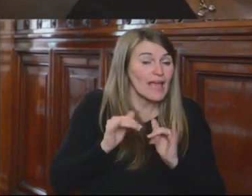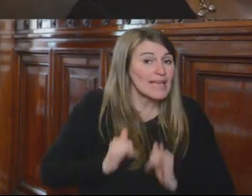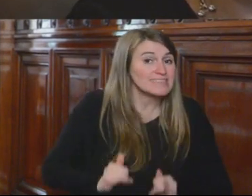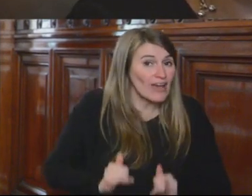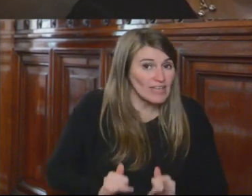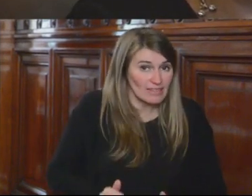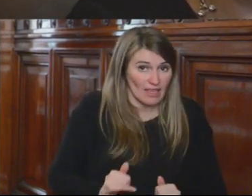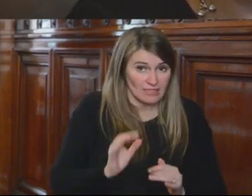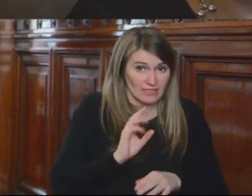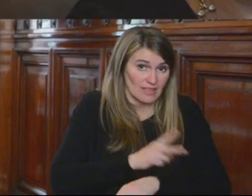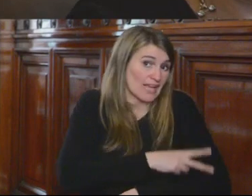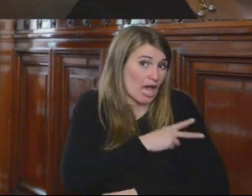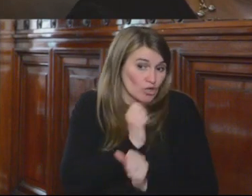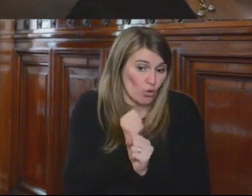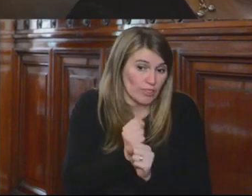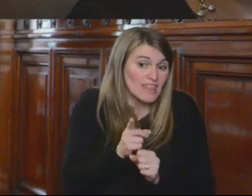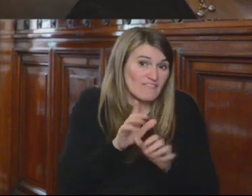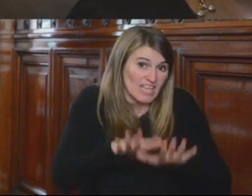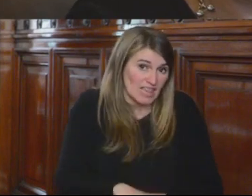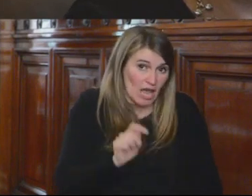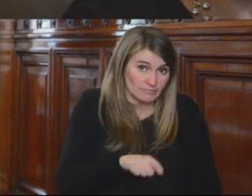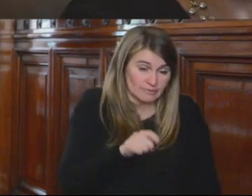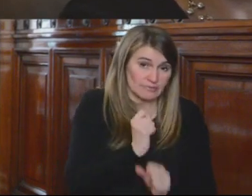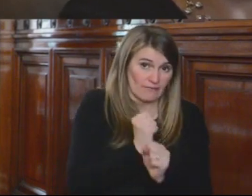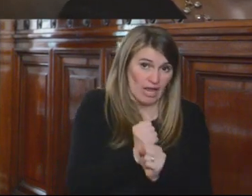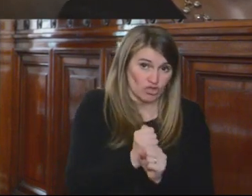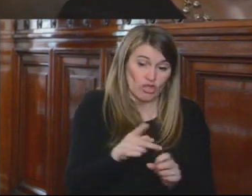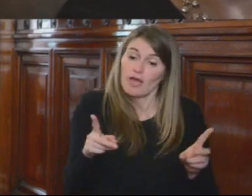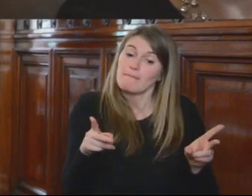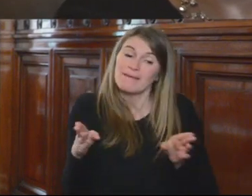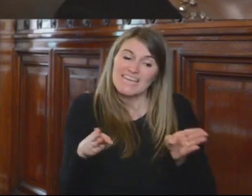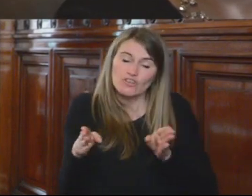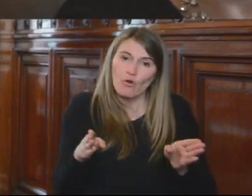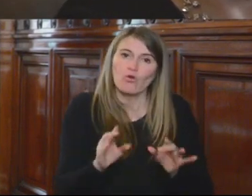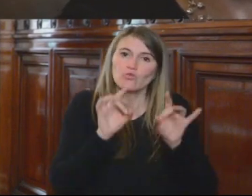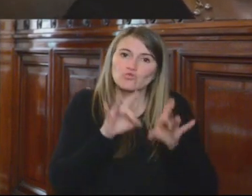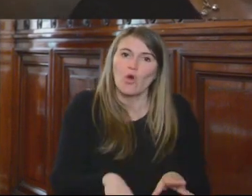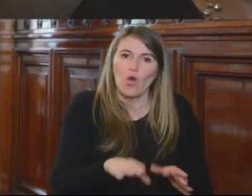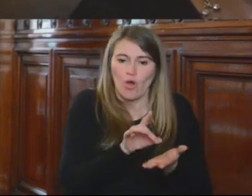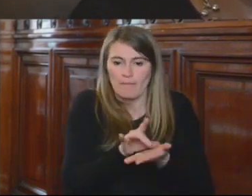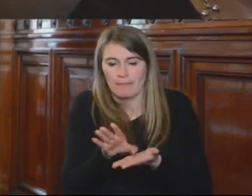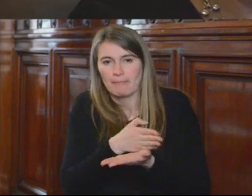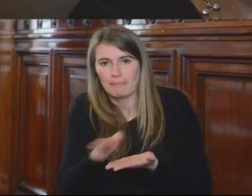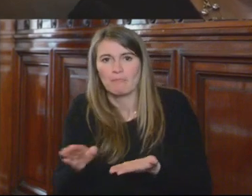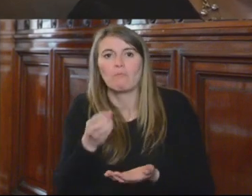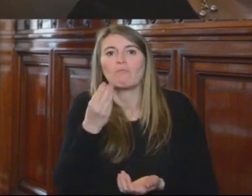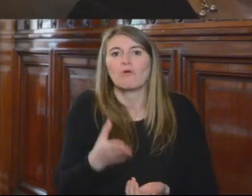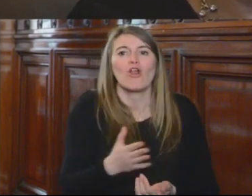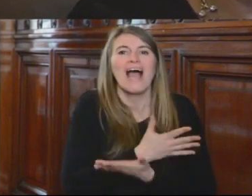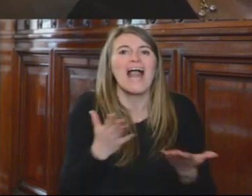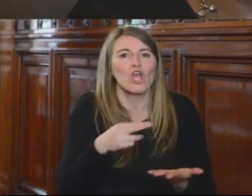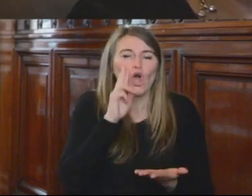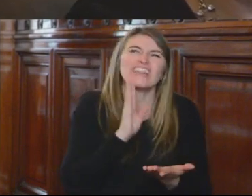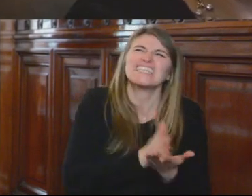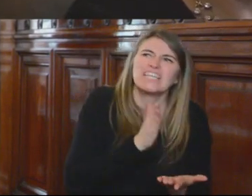cargos, de tal manera que durante esos periodos sólo pueden ser separados por motivos de carácter disciplinario